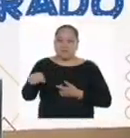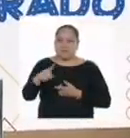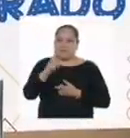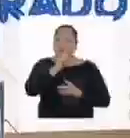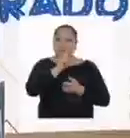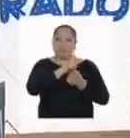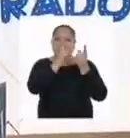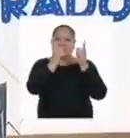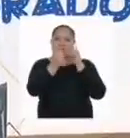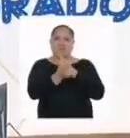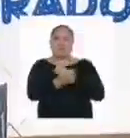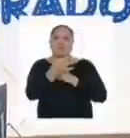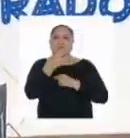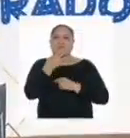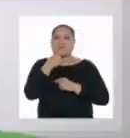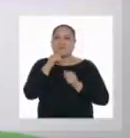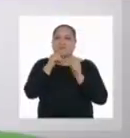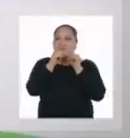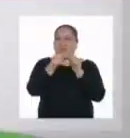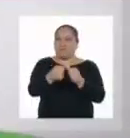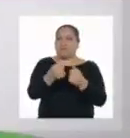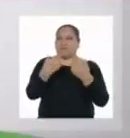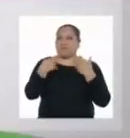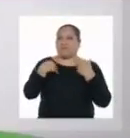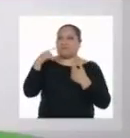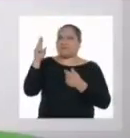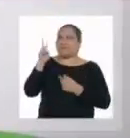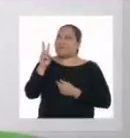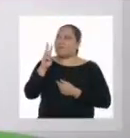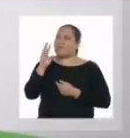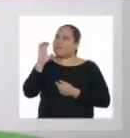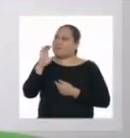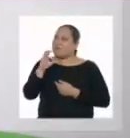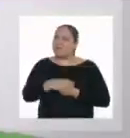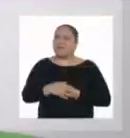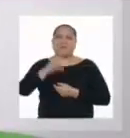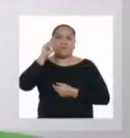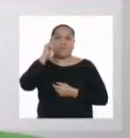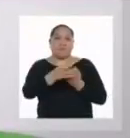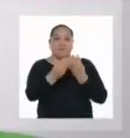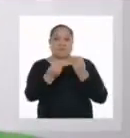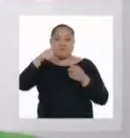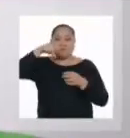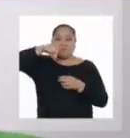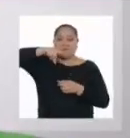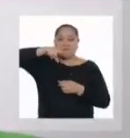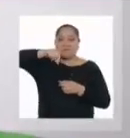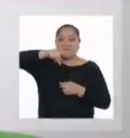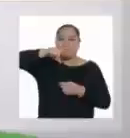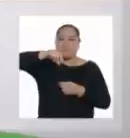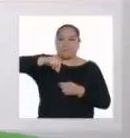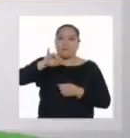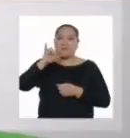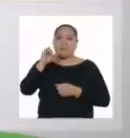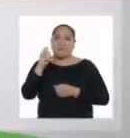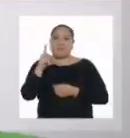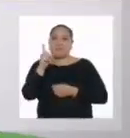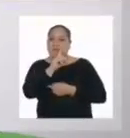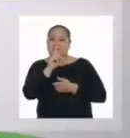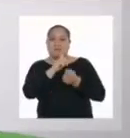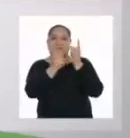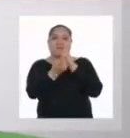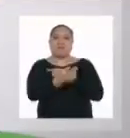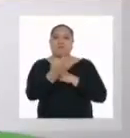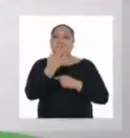color, es porque todavía contiene vitamina C. Así es. Mientras más gotas de yodo aguante el alimento, sin